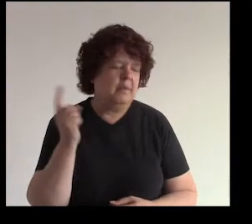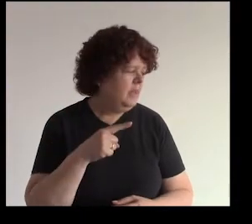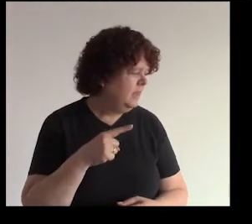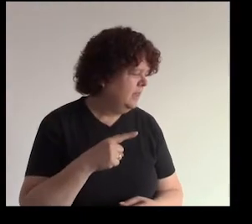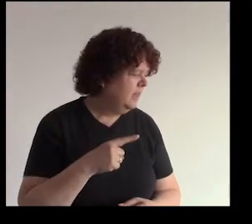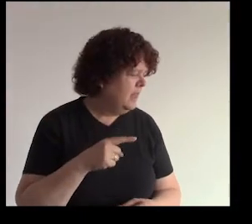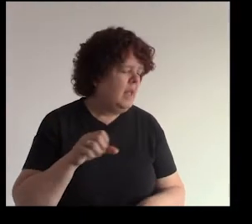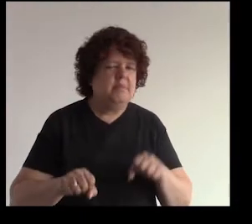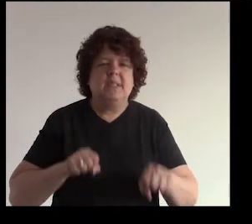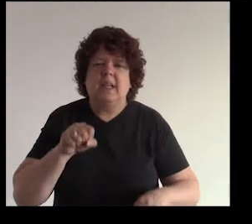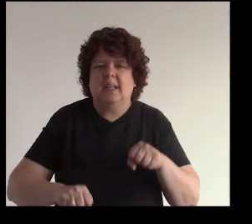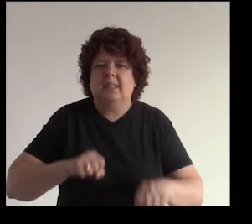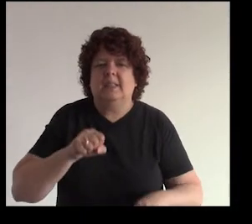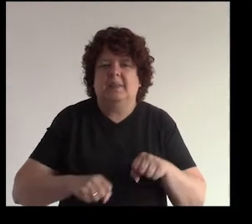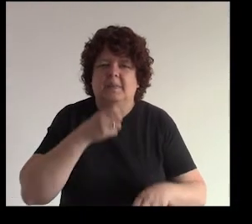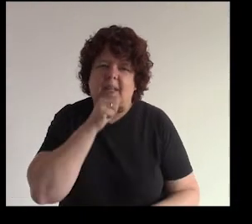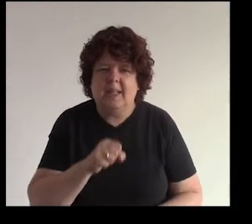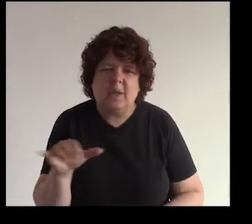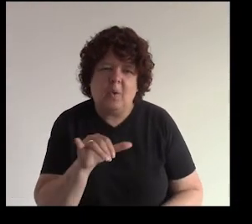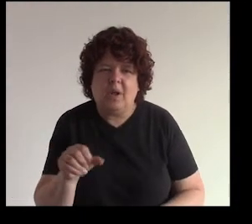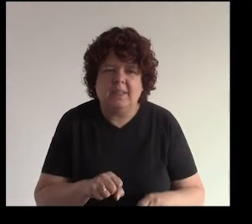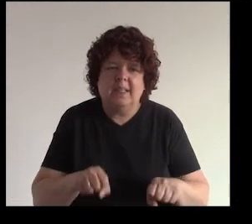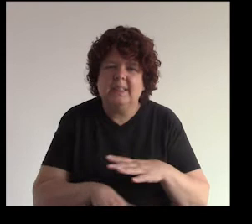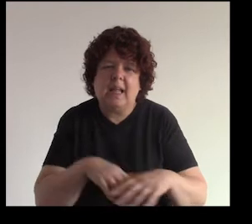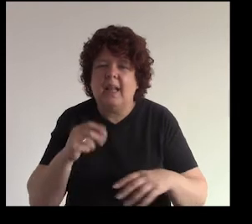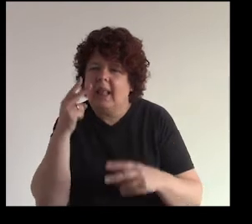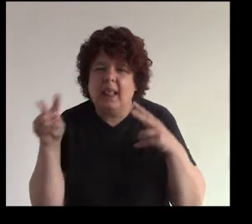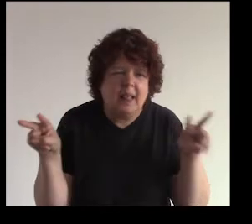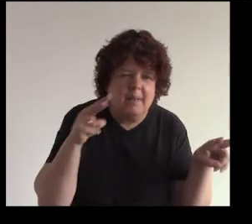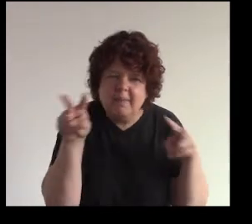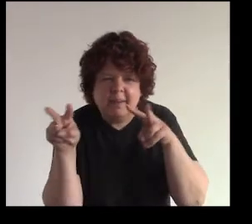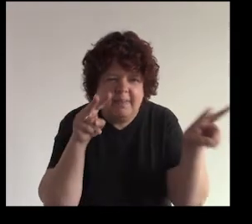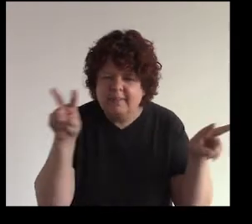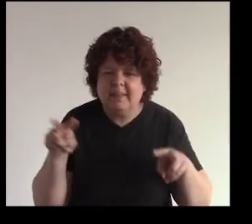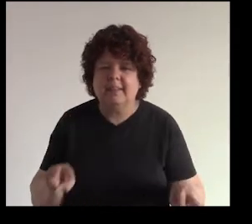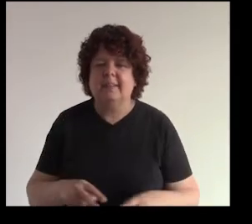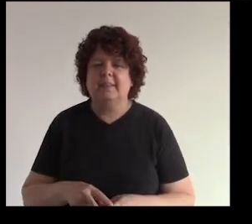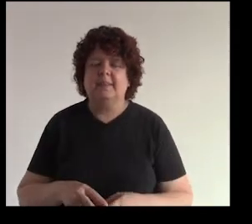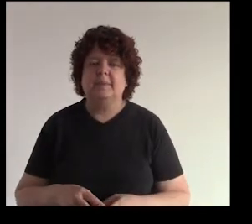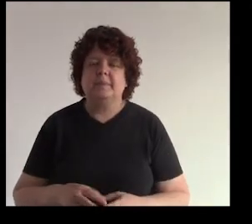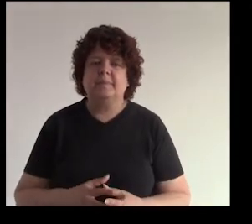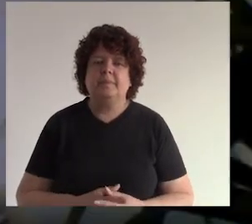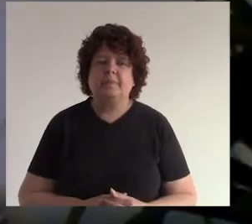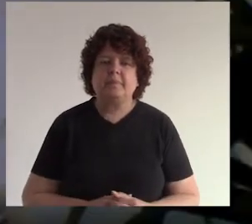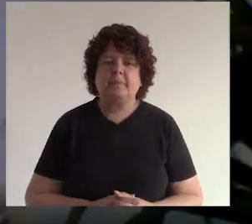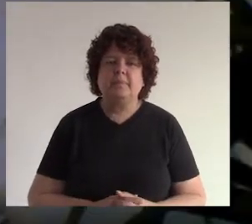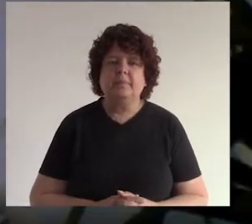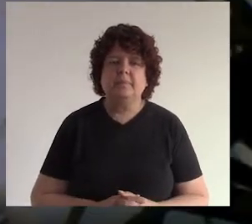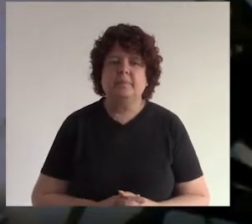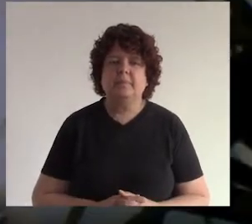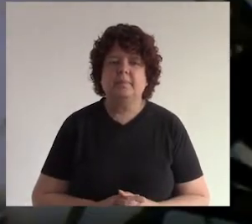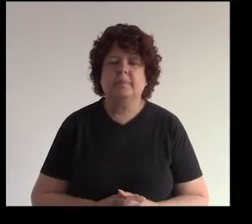¿no? miren mi bicicleta así ya pues ya chicos así que hay que tener en cuenta esto es importante también investigar el mercado